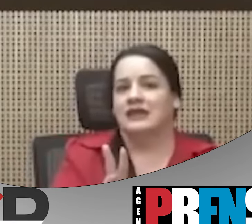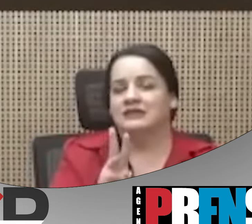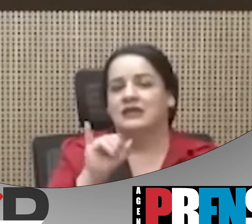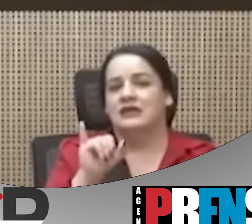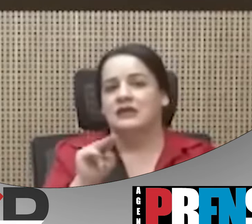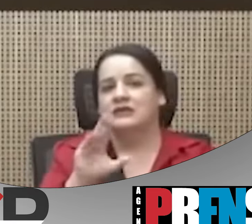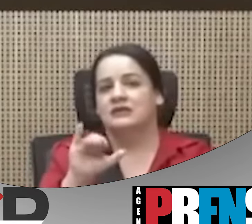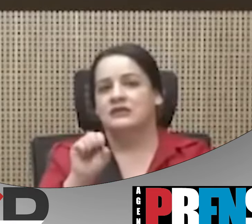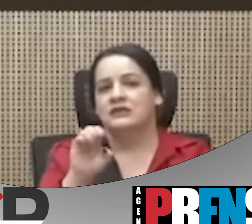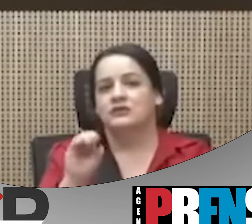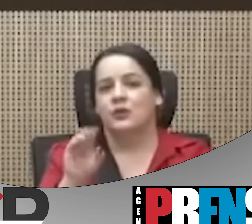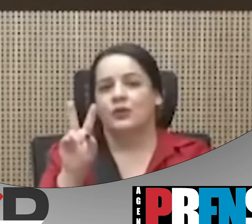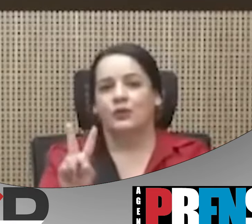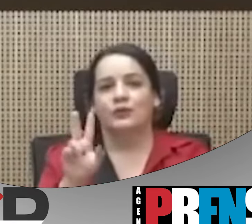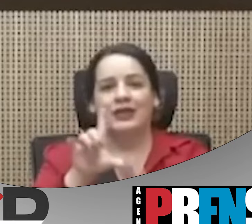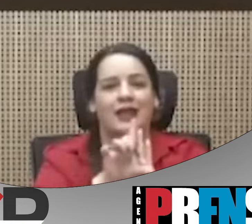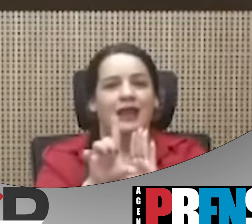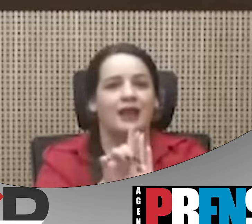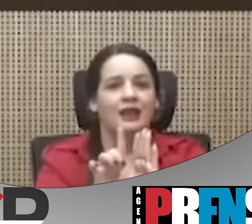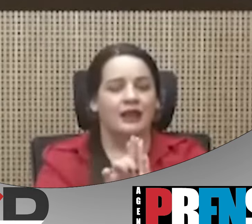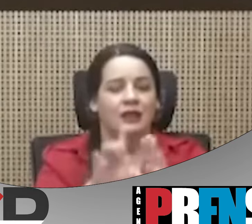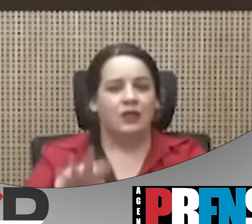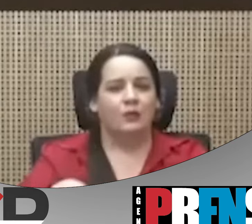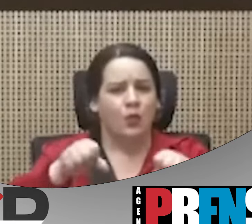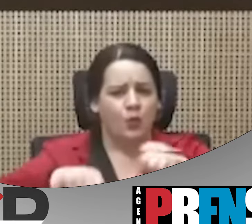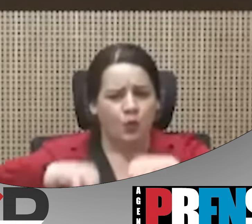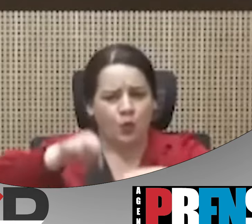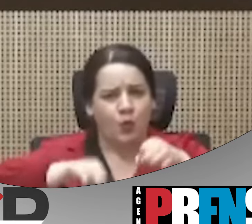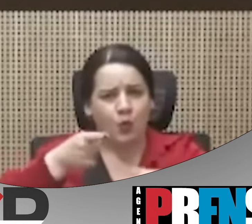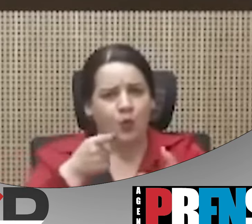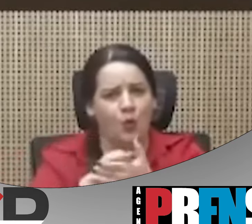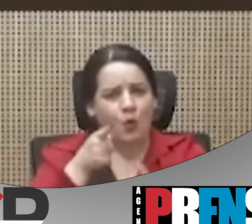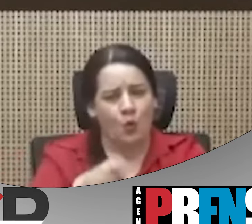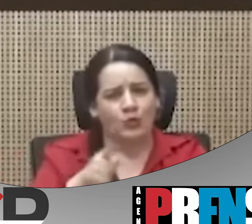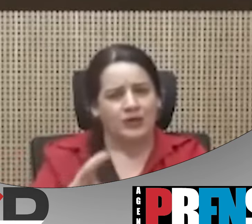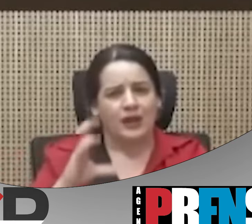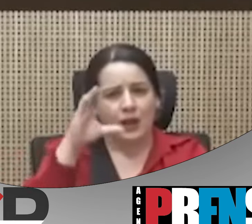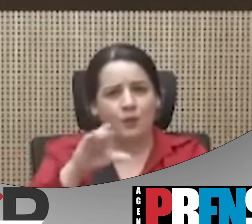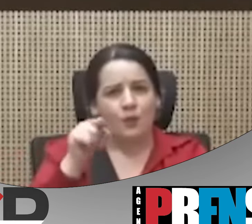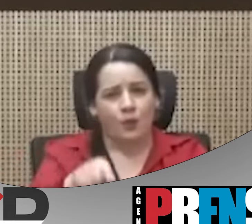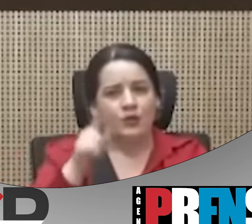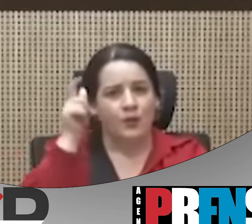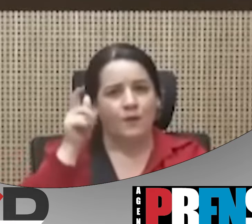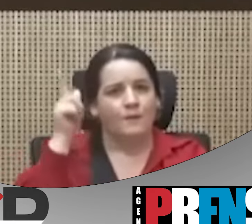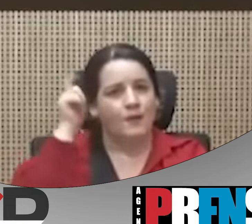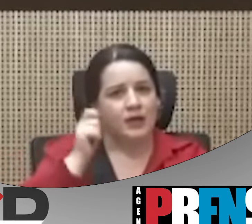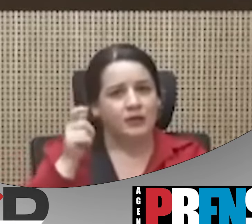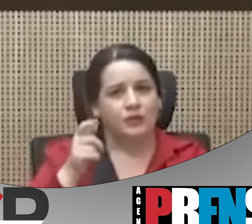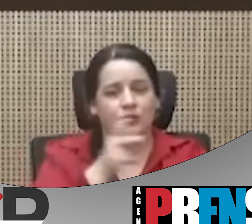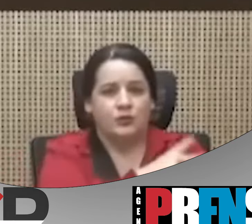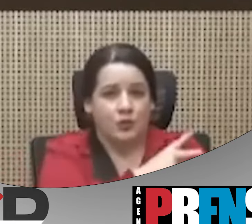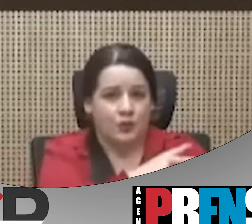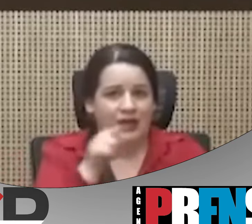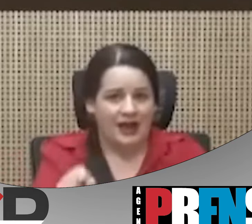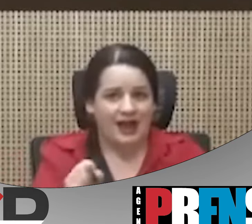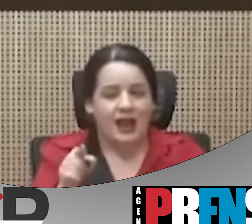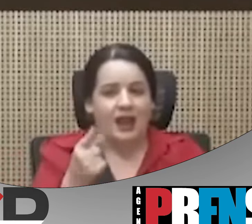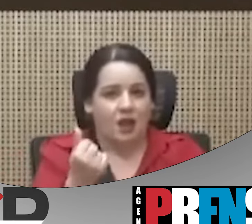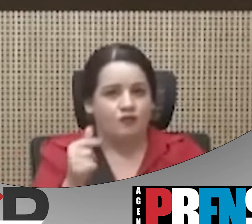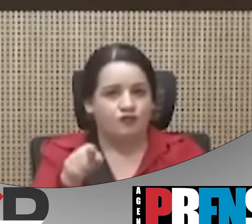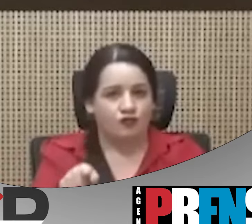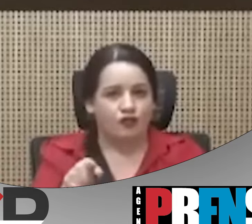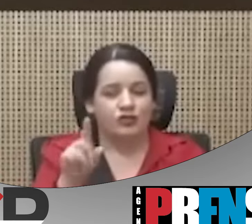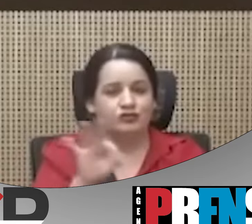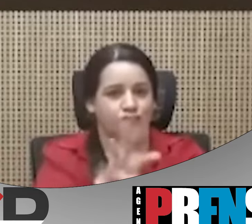Ley Orgánica del Poder Judicial, contra el aporte patronal al fondo de jubilaciones y pensiones de sus funcionarios. Porque, y